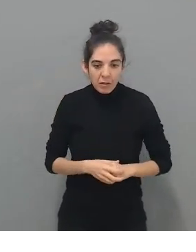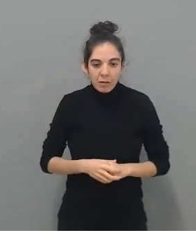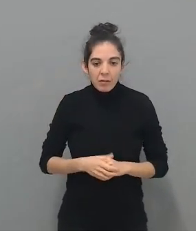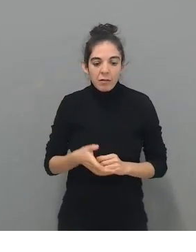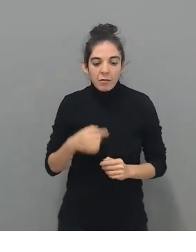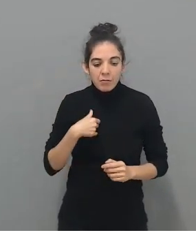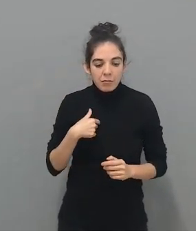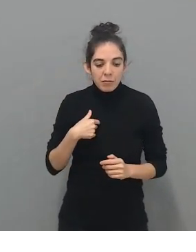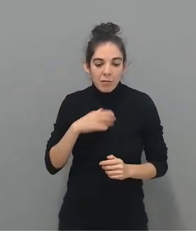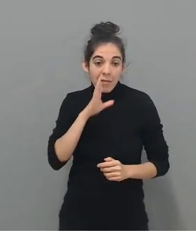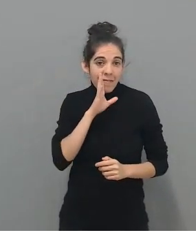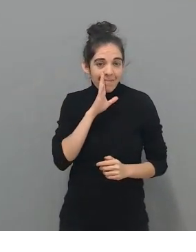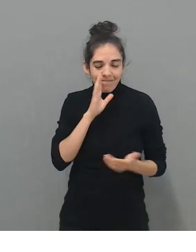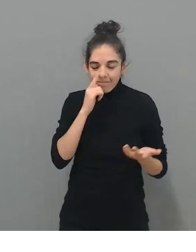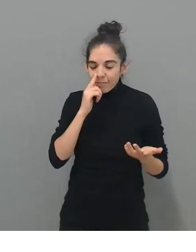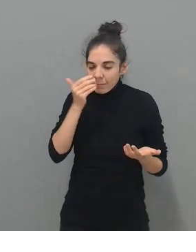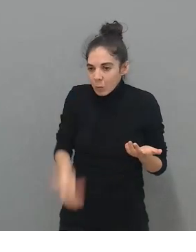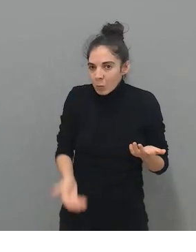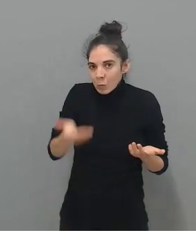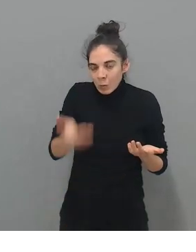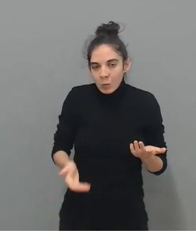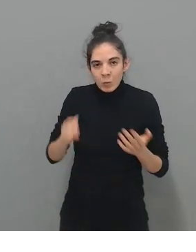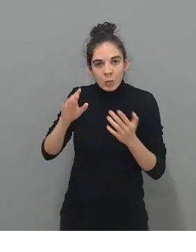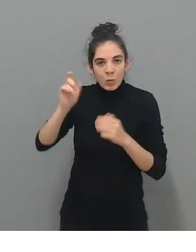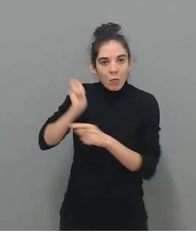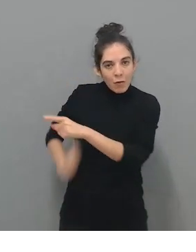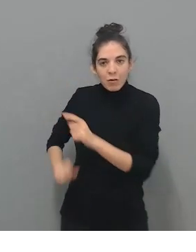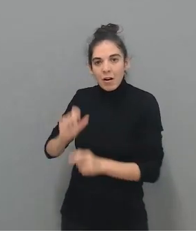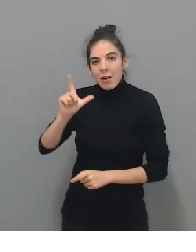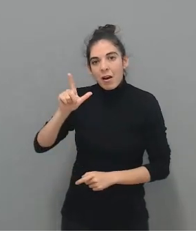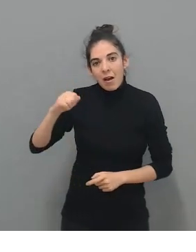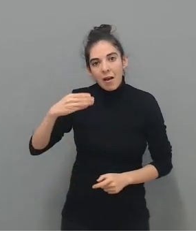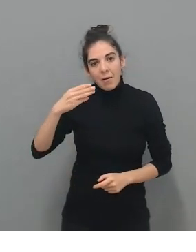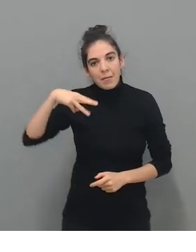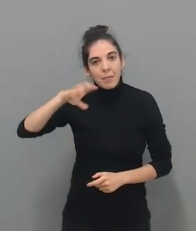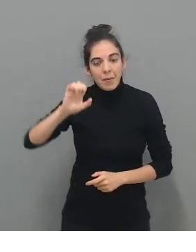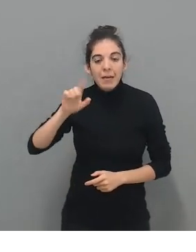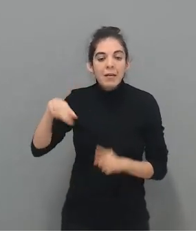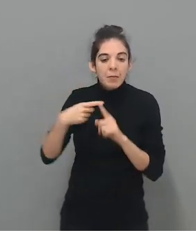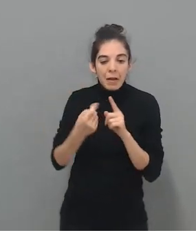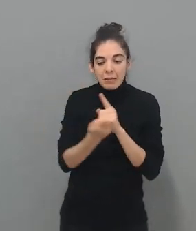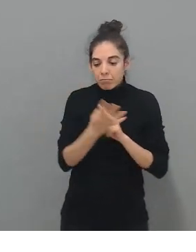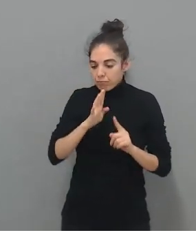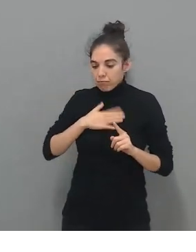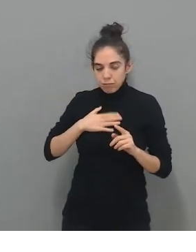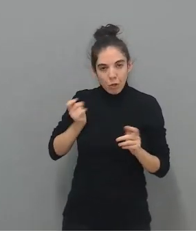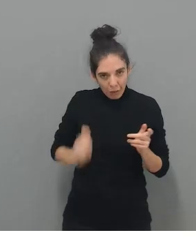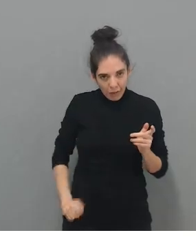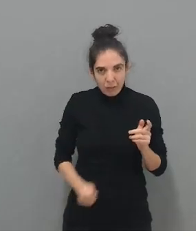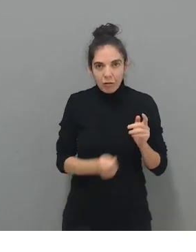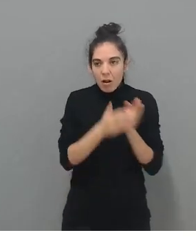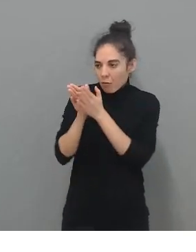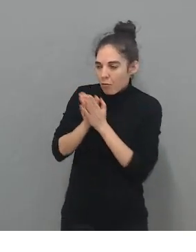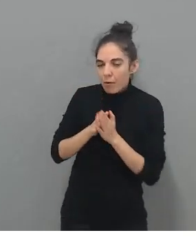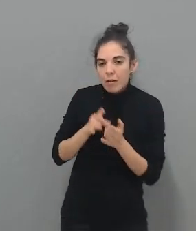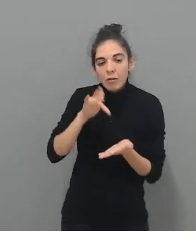conocer a los profesionales del AME, pero también rodearme de un equipo de profesionales que, además de ser muy buenos en sus áreas, son buenas